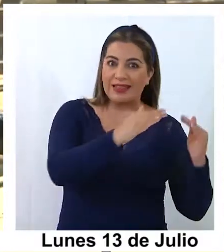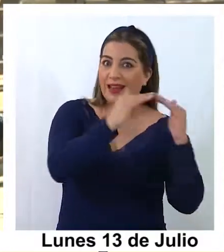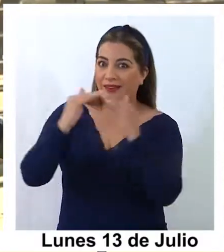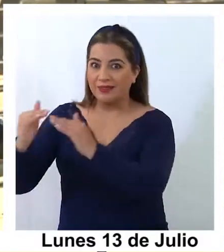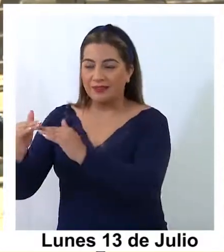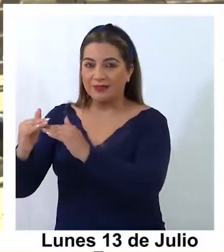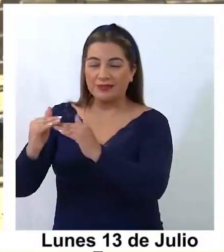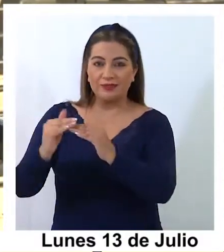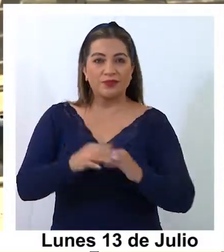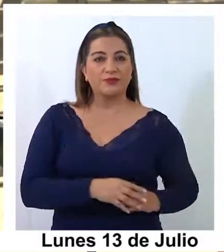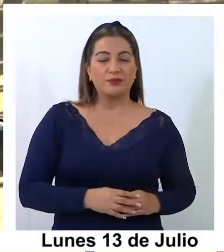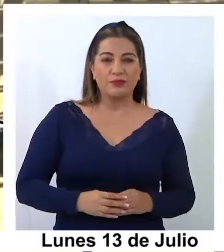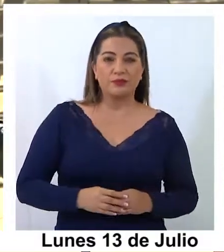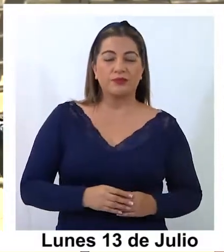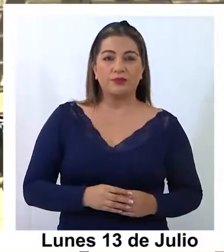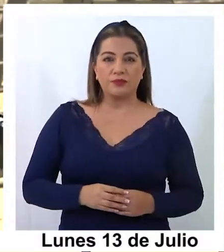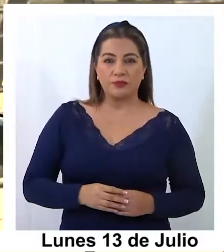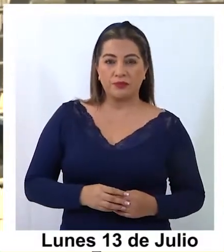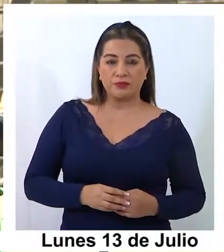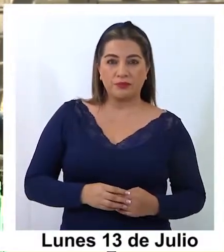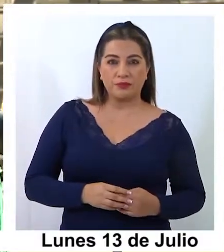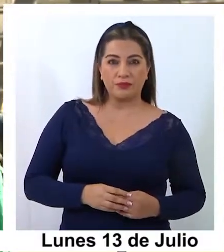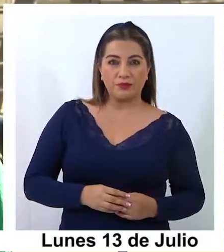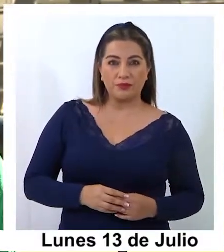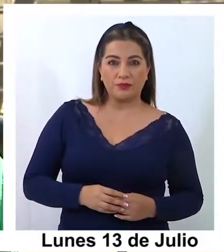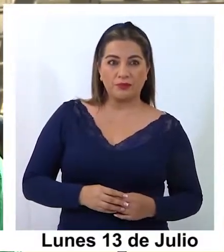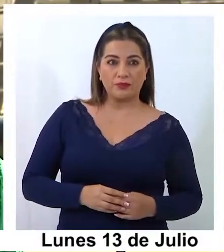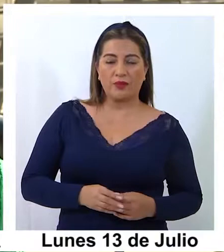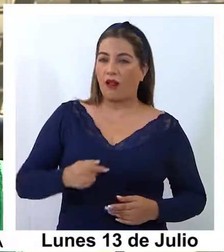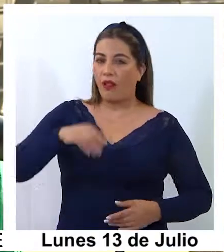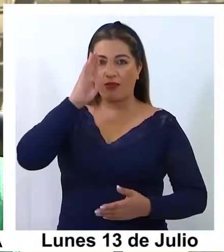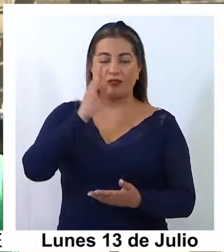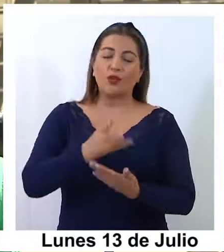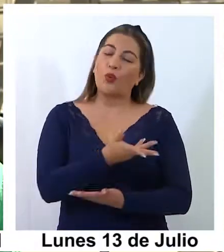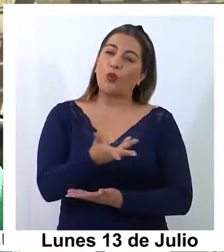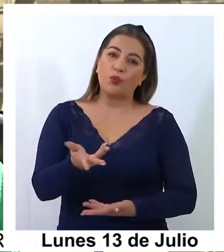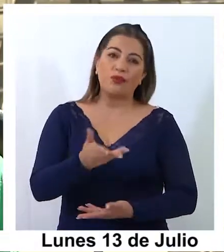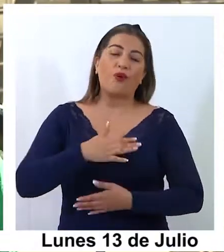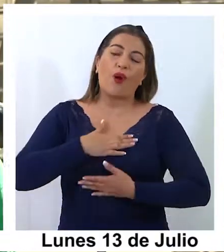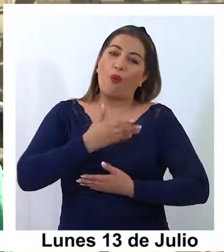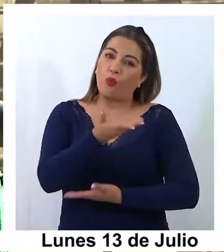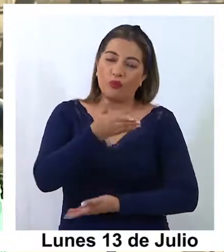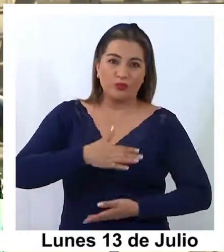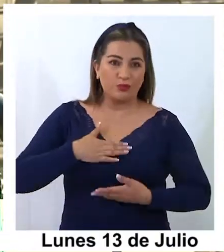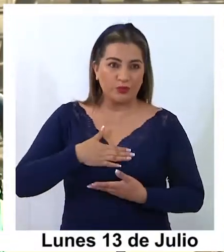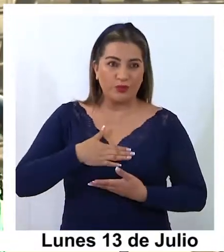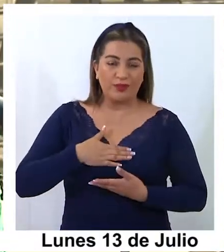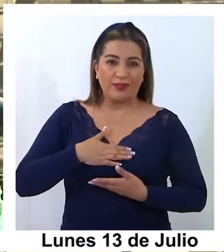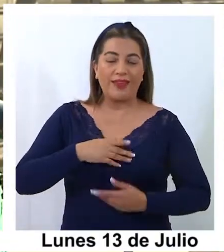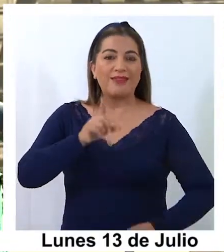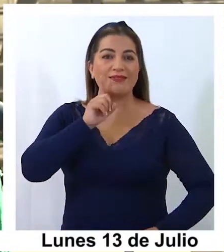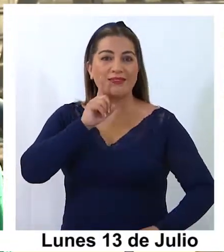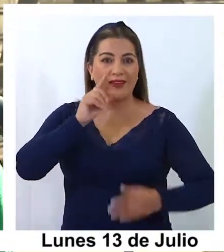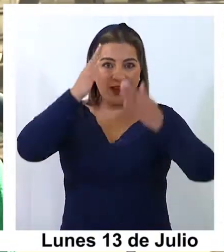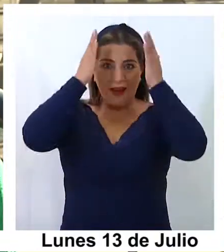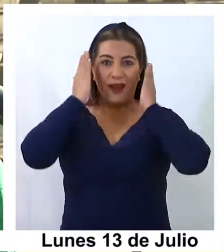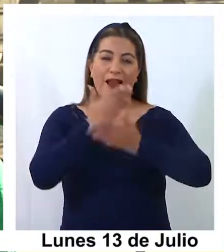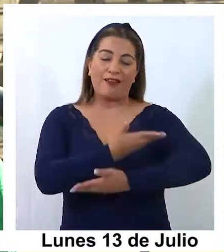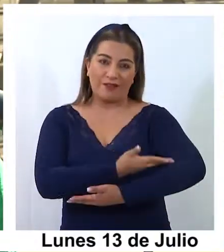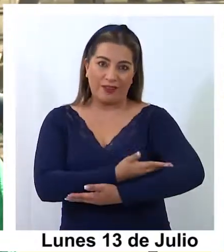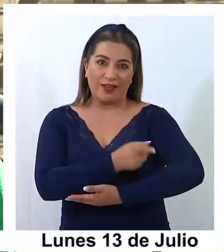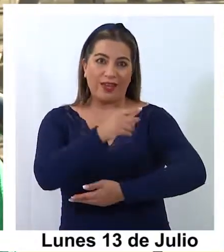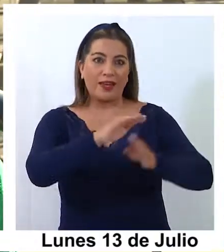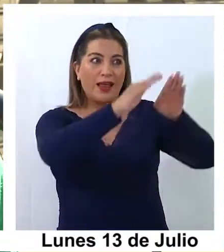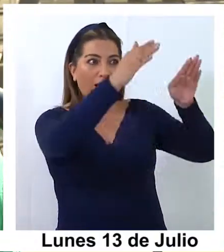se tomó la decisión, que espero que le guste mucho a la comunidad, de tener nuestra virgencita ahí